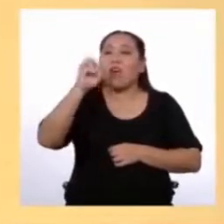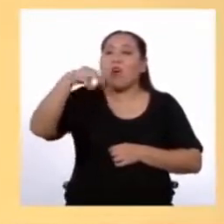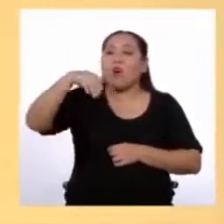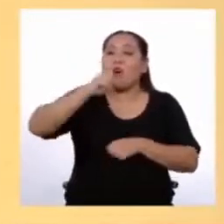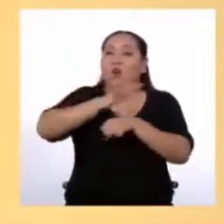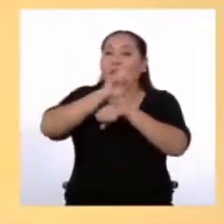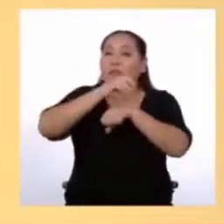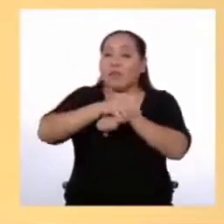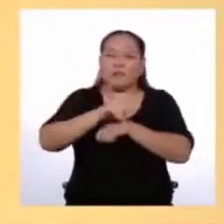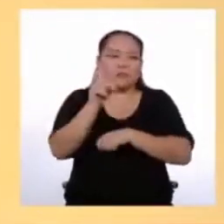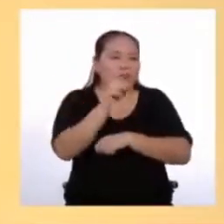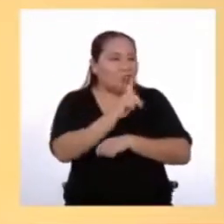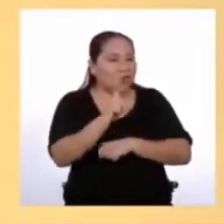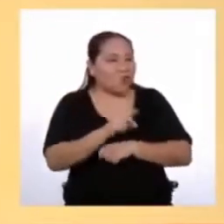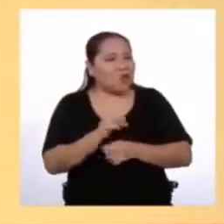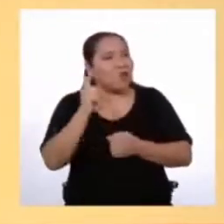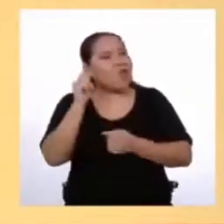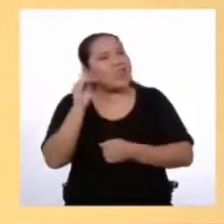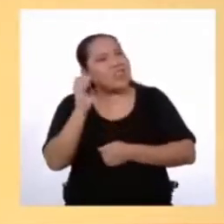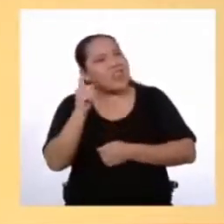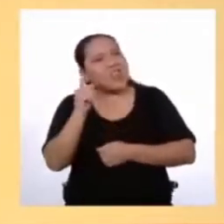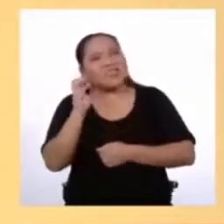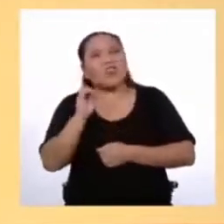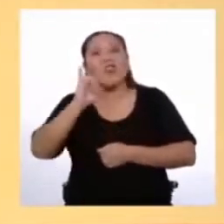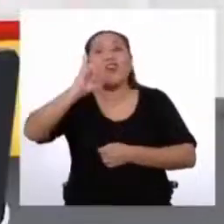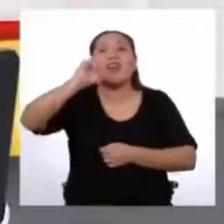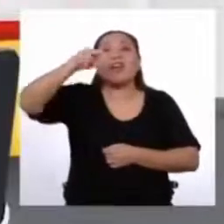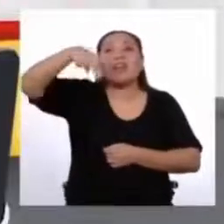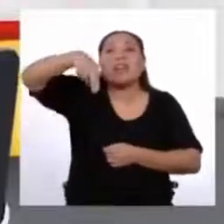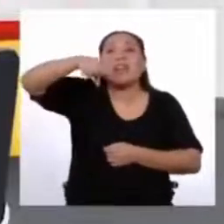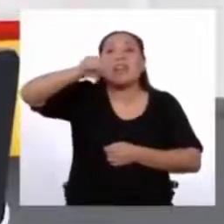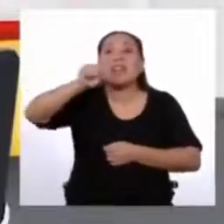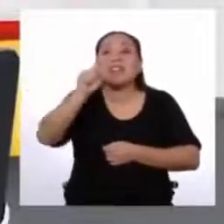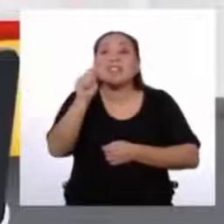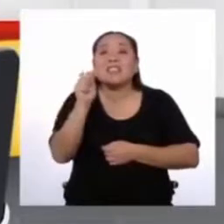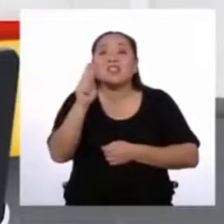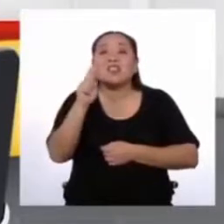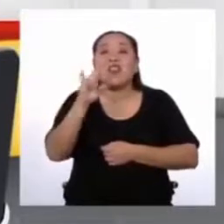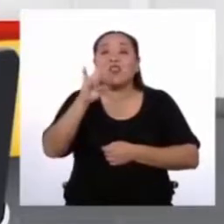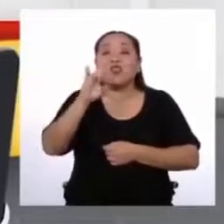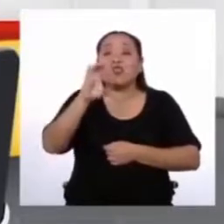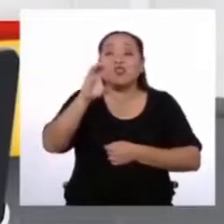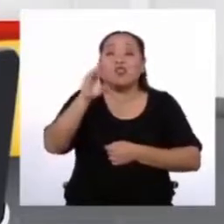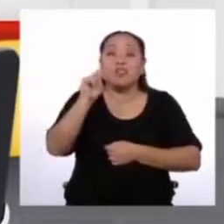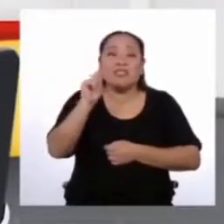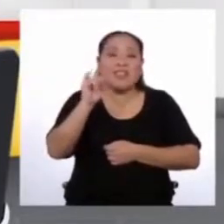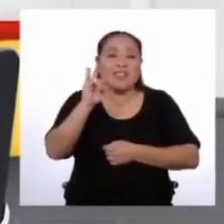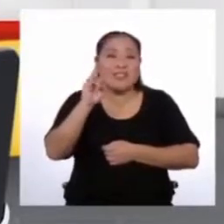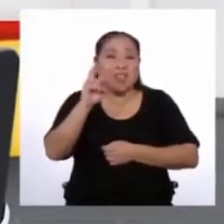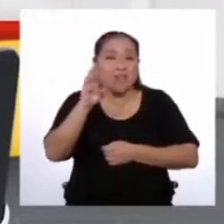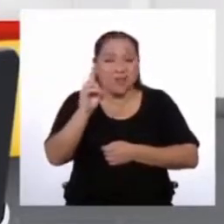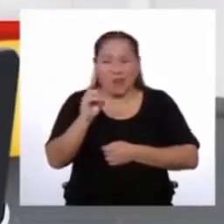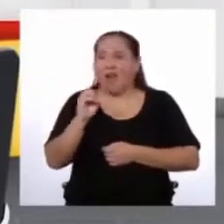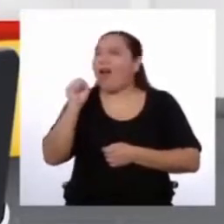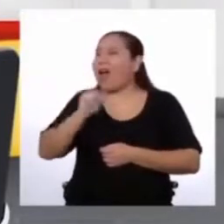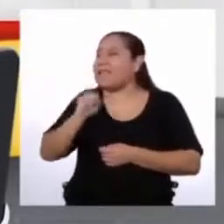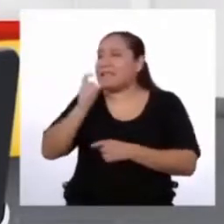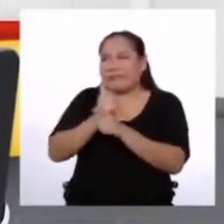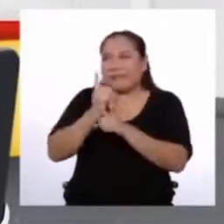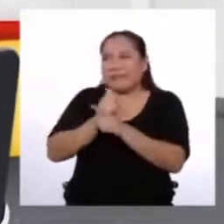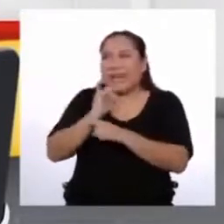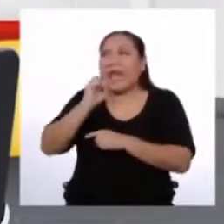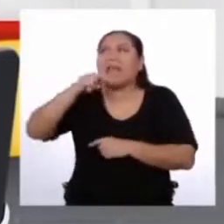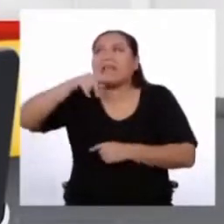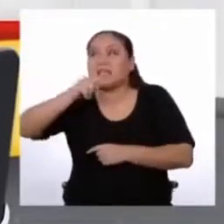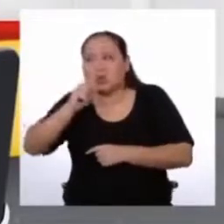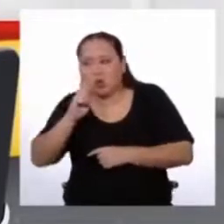será un texto instructivo Ah, claro, claro, eso es lo que yo quería decir Instructivo